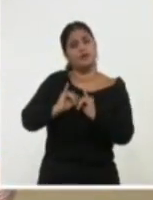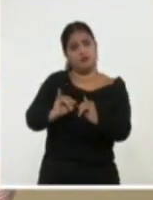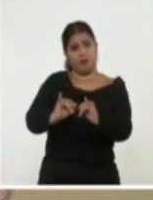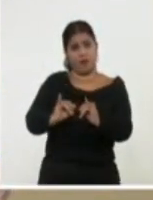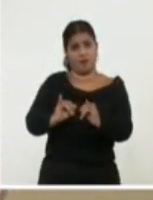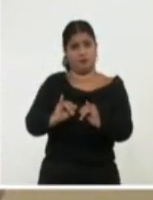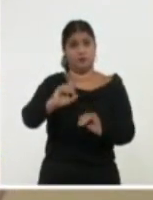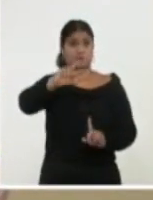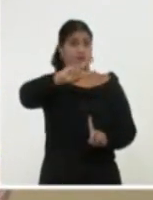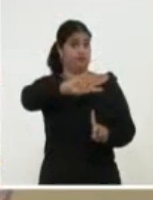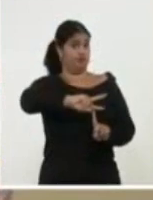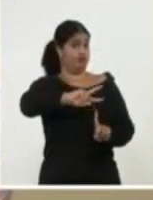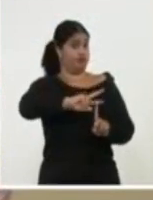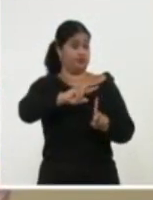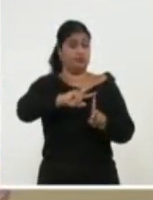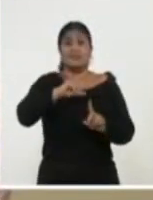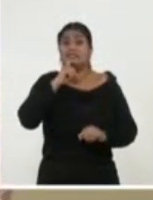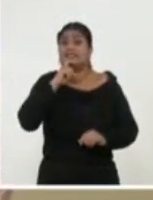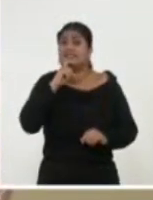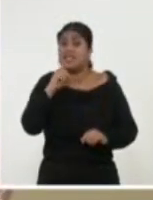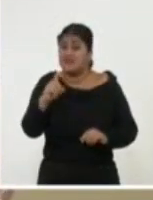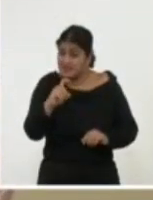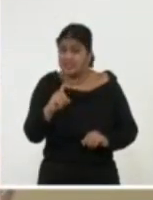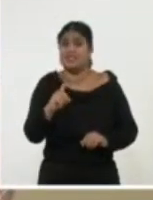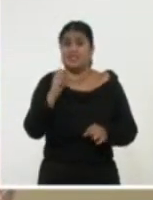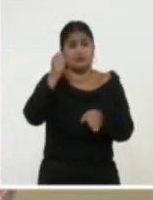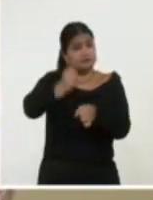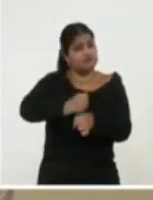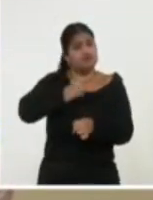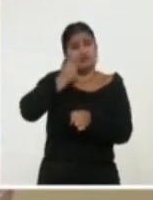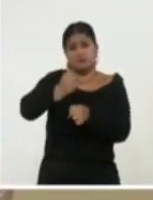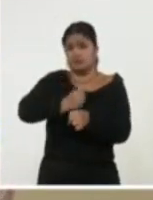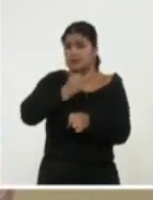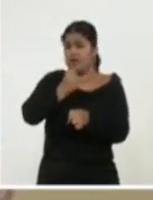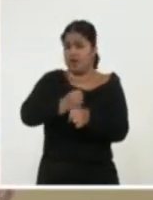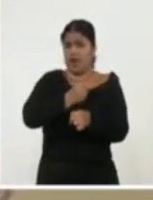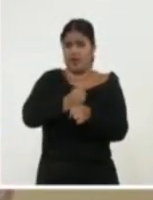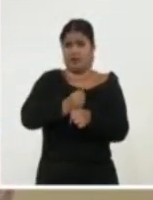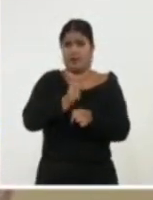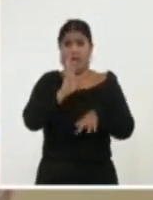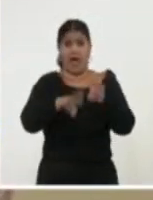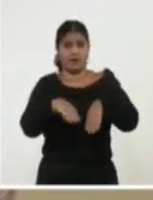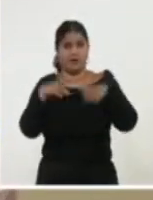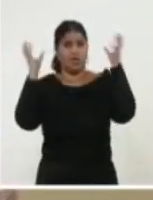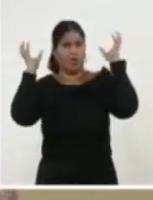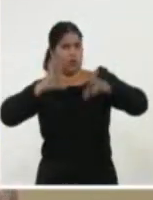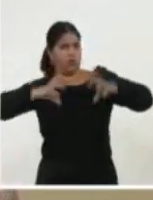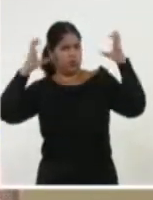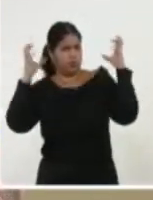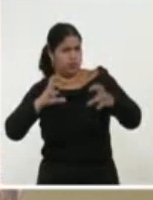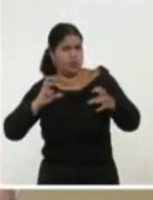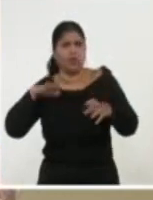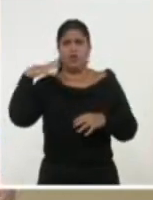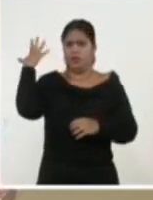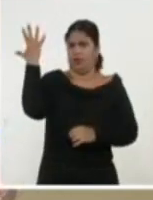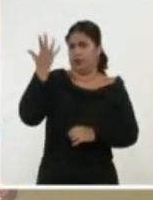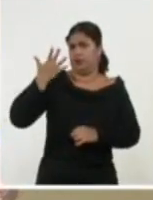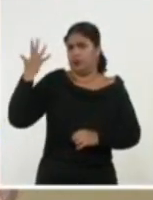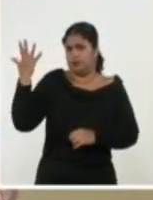No es fácil hacer televisión, hacer radio, con cobertura donde quiera y con